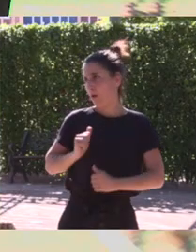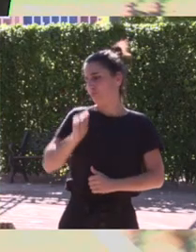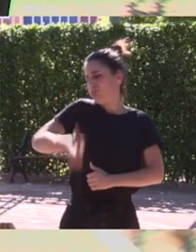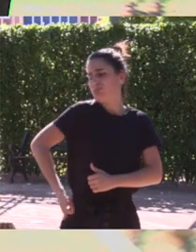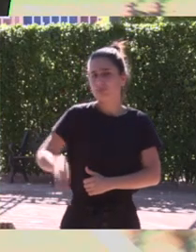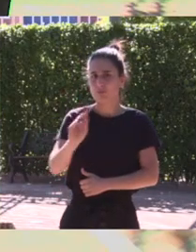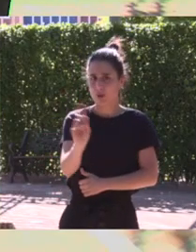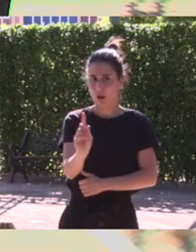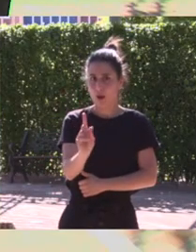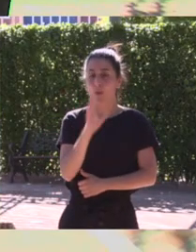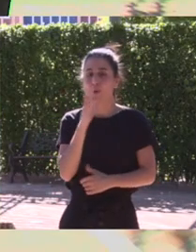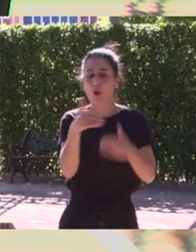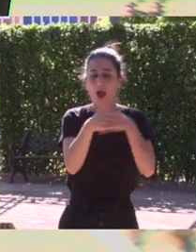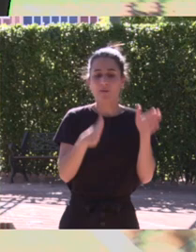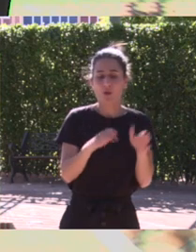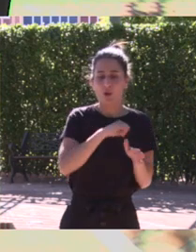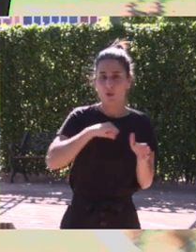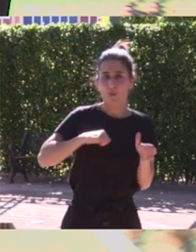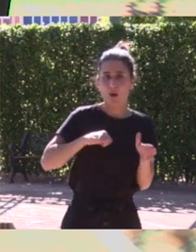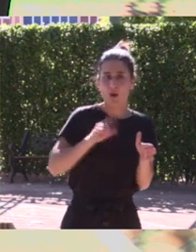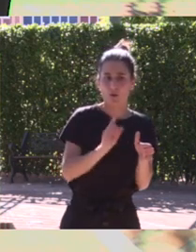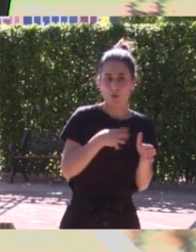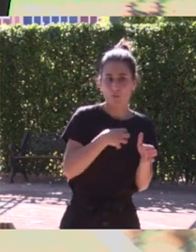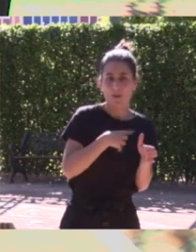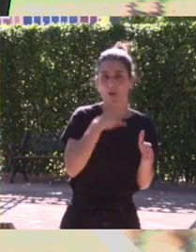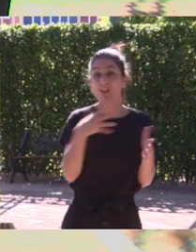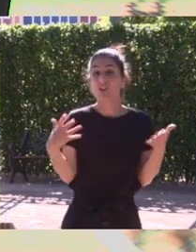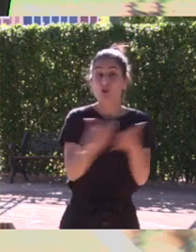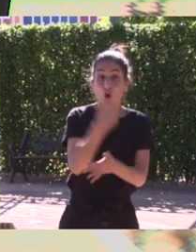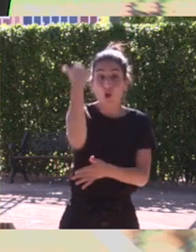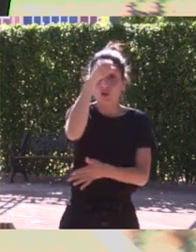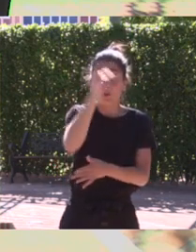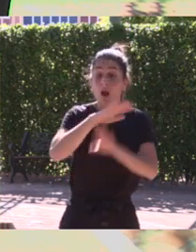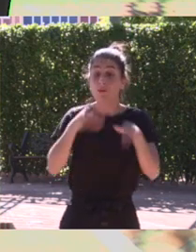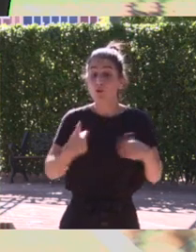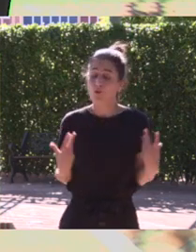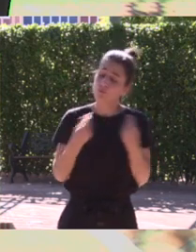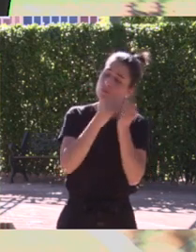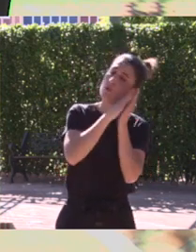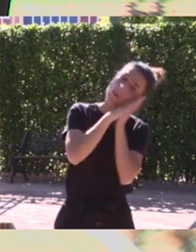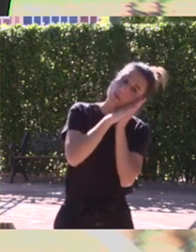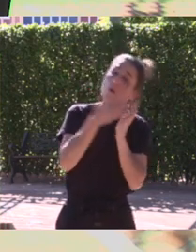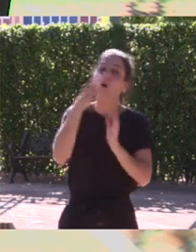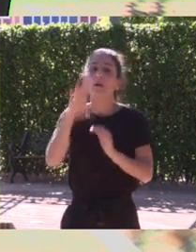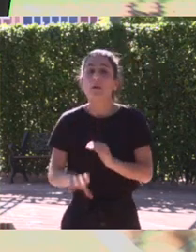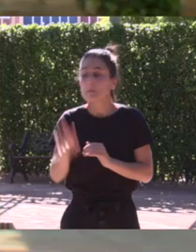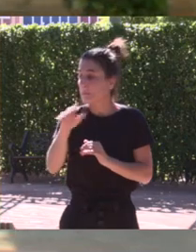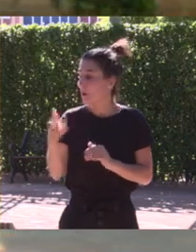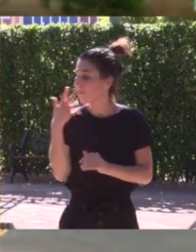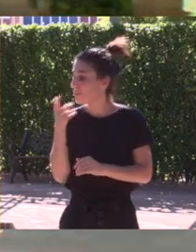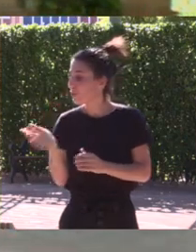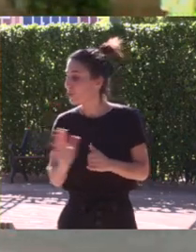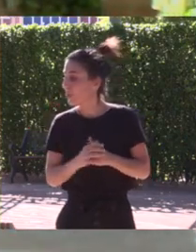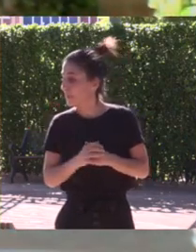habitaciones individuales pero si son todos chicos ¿yo con quién duermo? Pues al final acababa durmiendo con personas que no